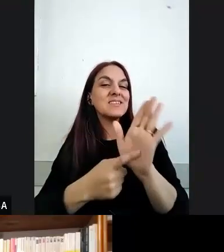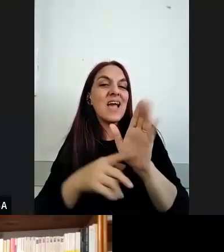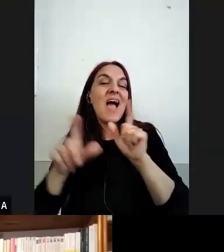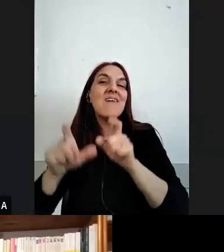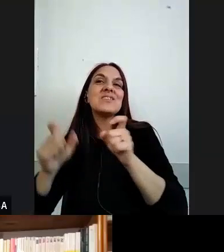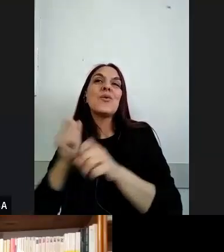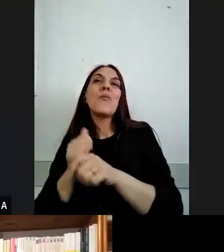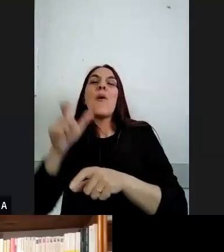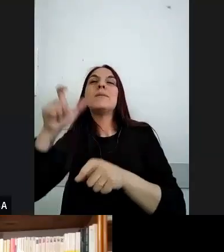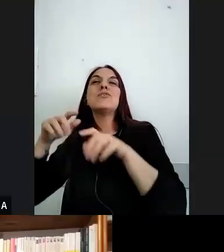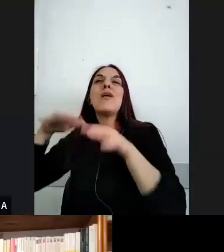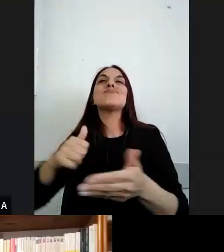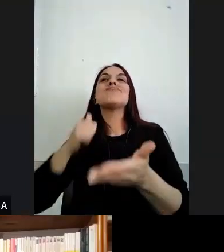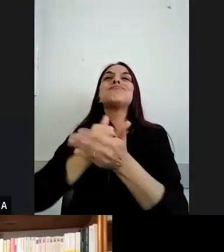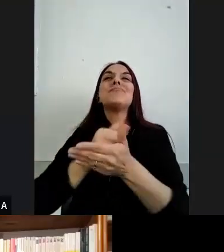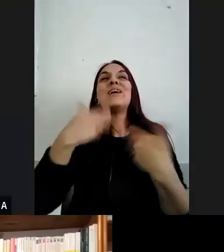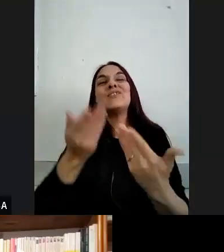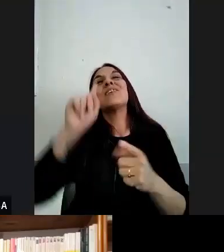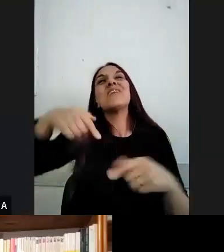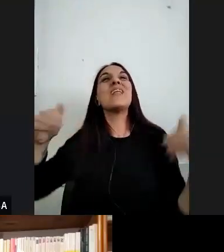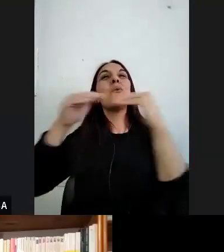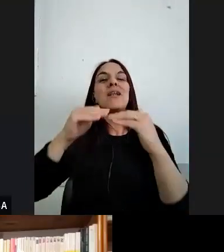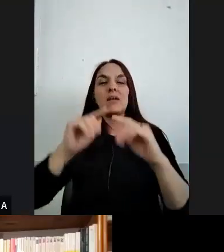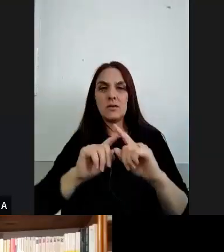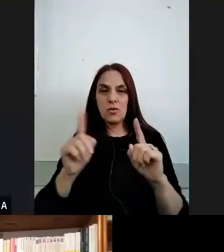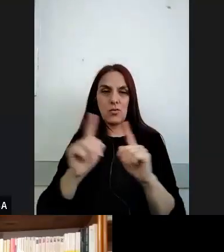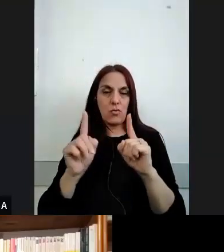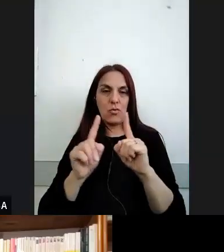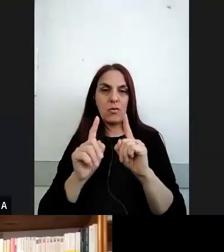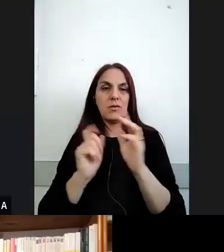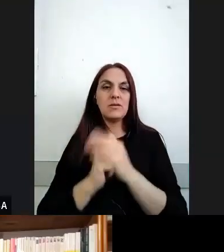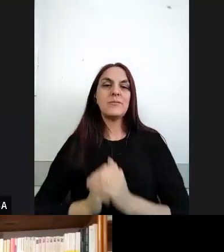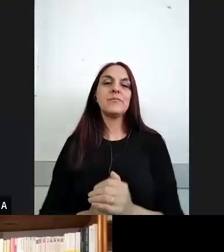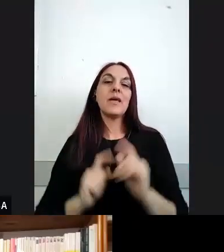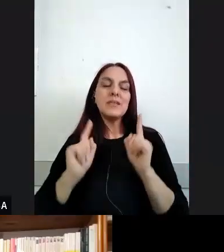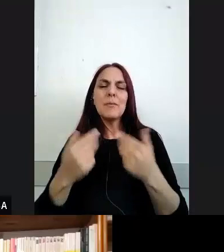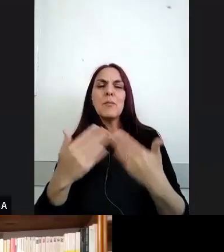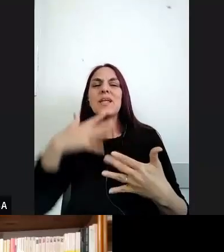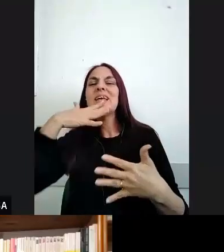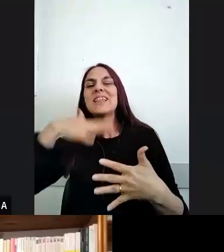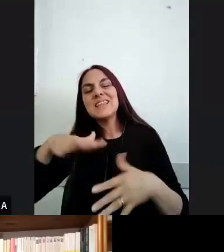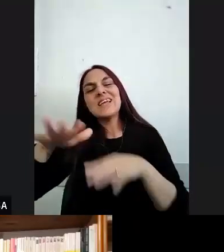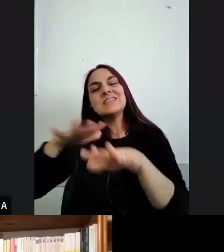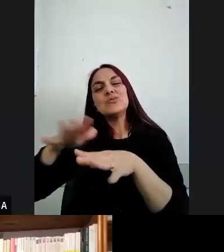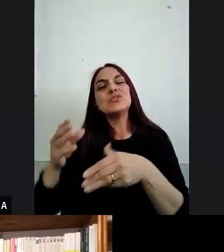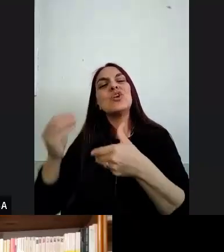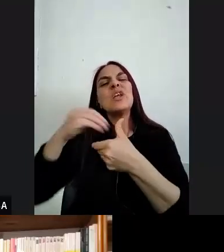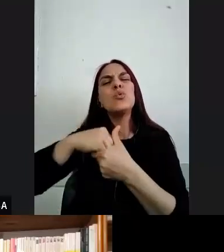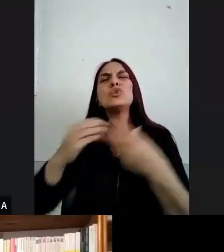garantía de igualdad ¿no? también poder avanzar en comprender las condiciones de la inclusión